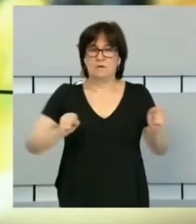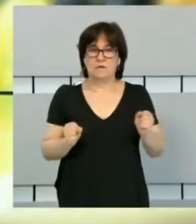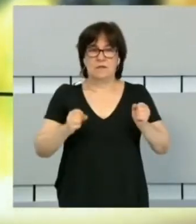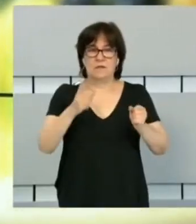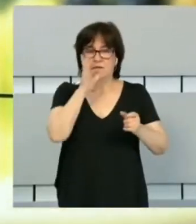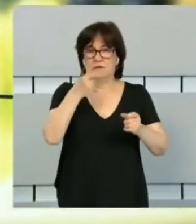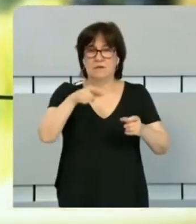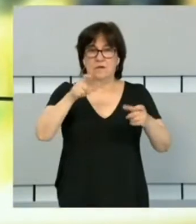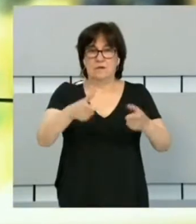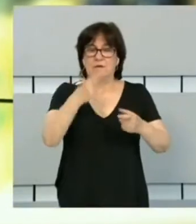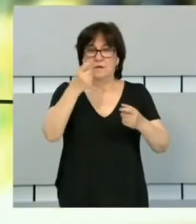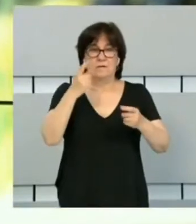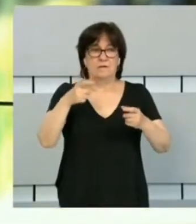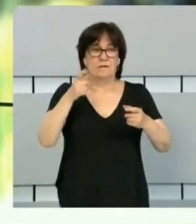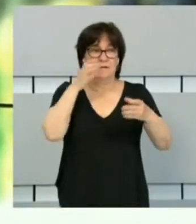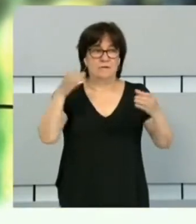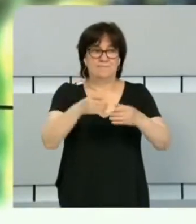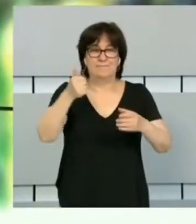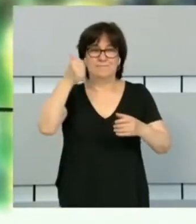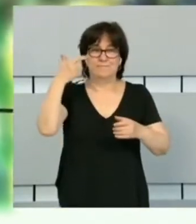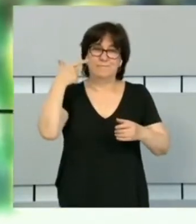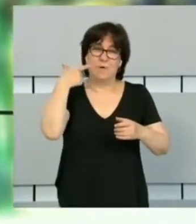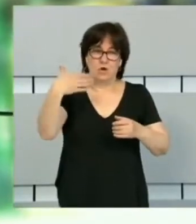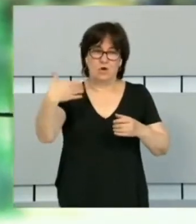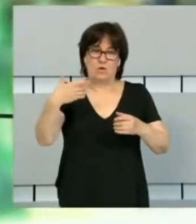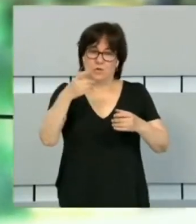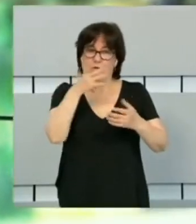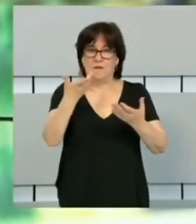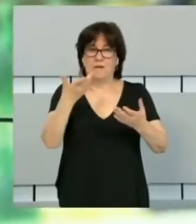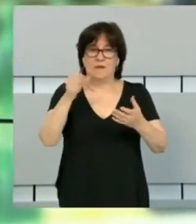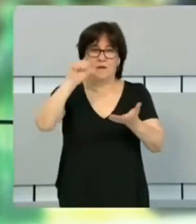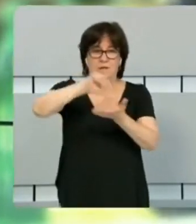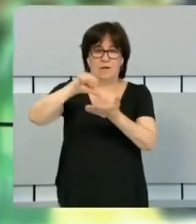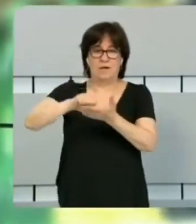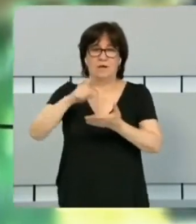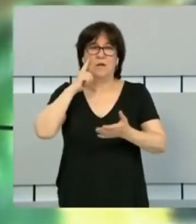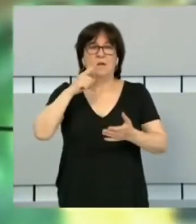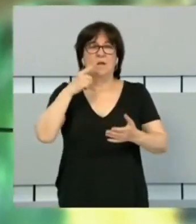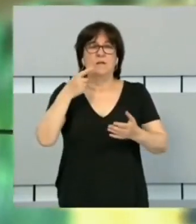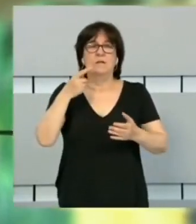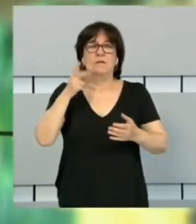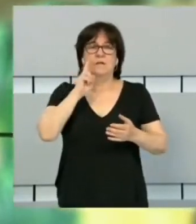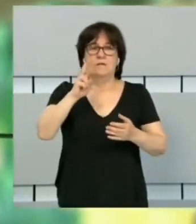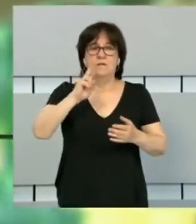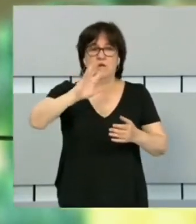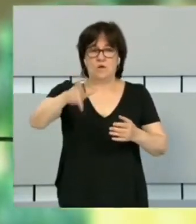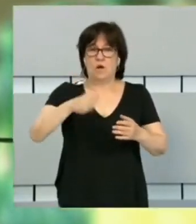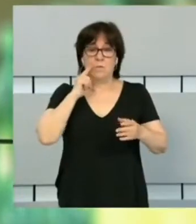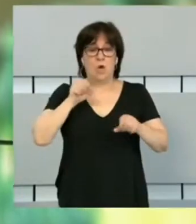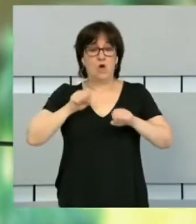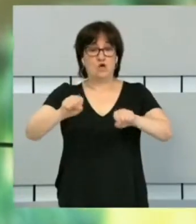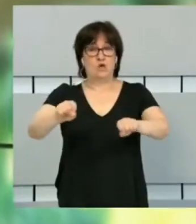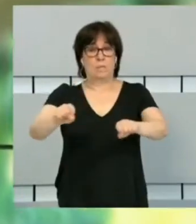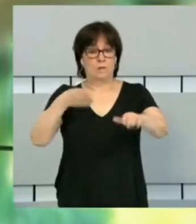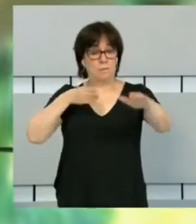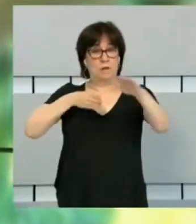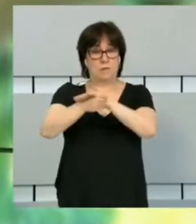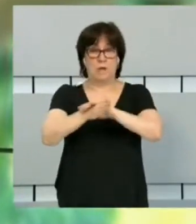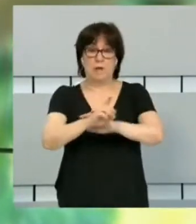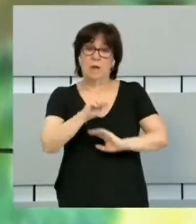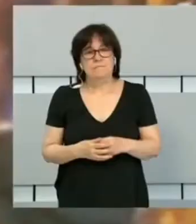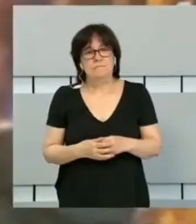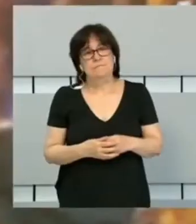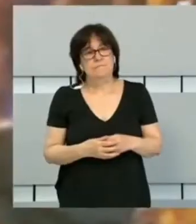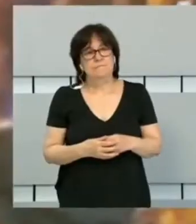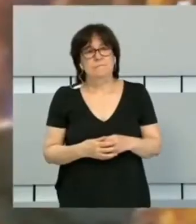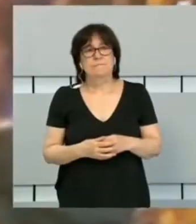desde esta banda, una de las más conocidas de la ciudad. Vamos a enseñarles su último robo. Entran a un supermercado, amenazan